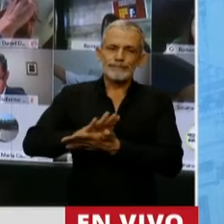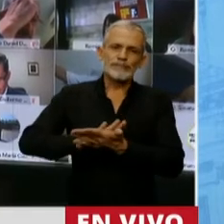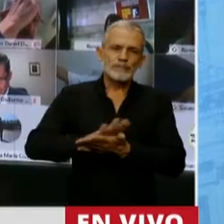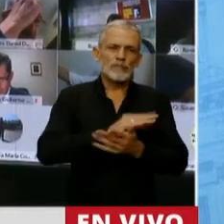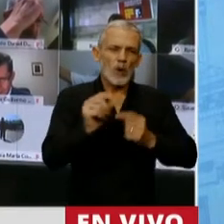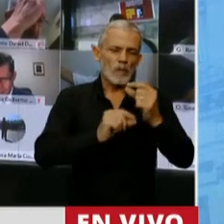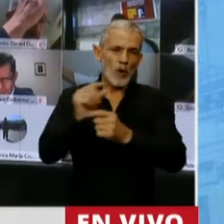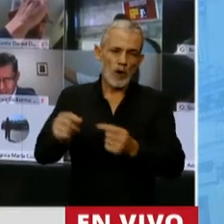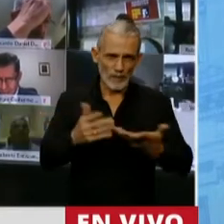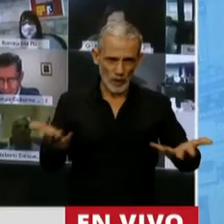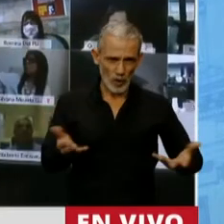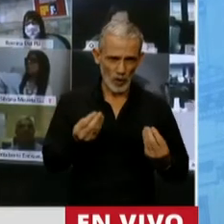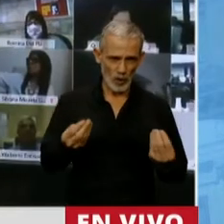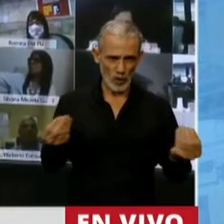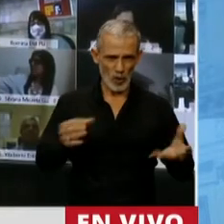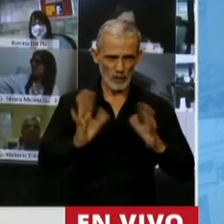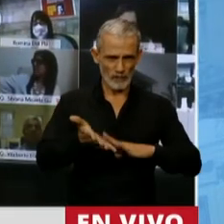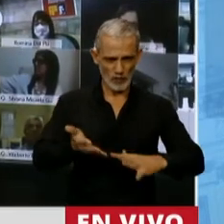resolviéndolo progresivamente.